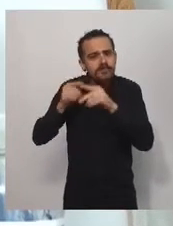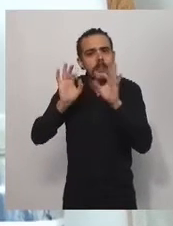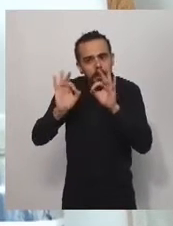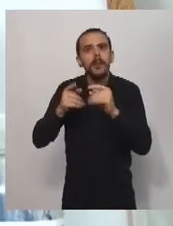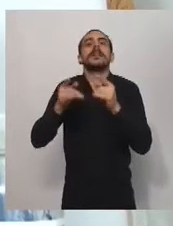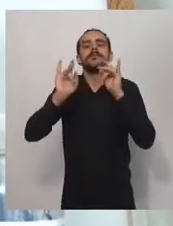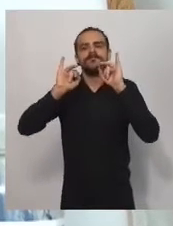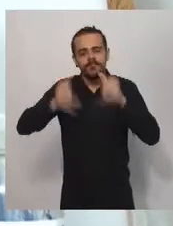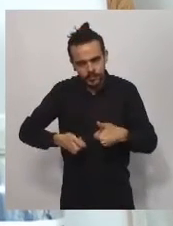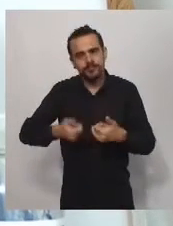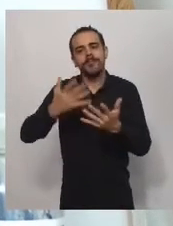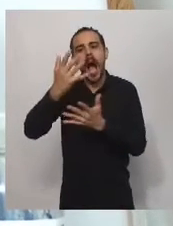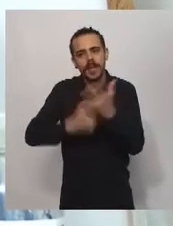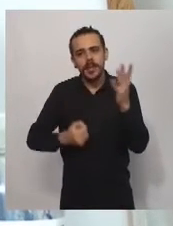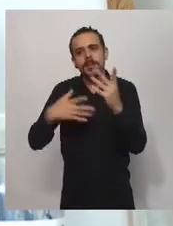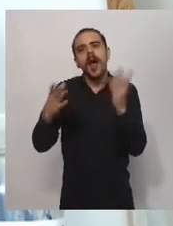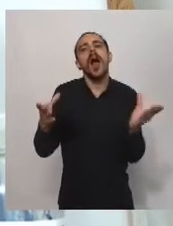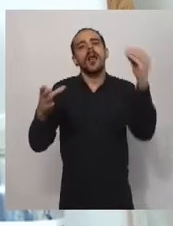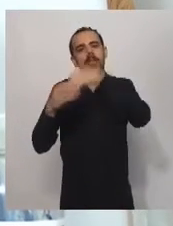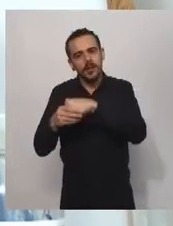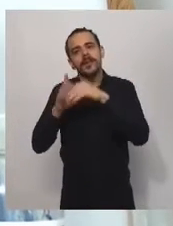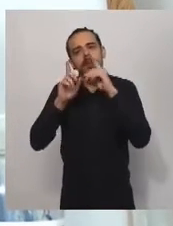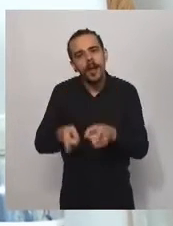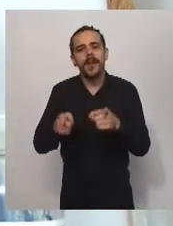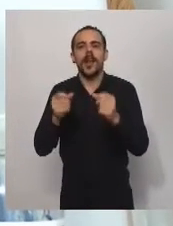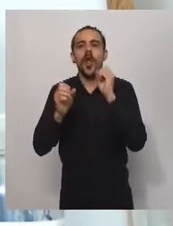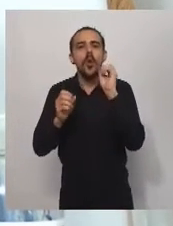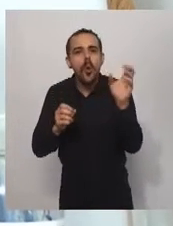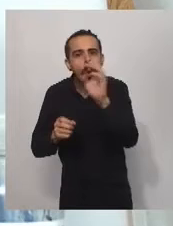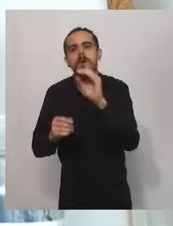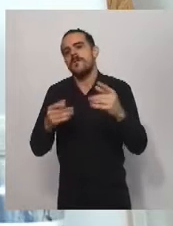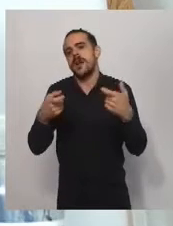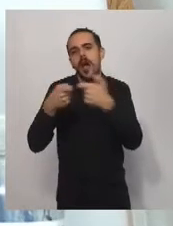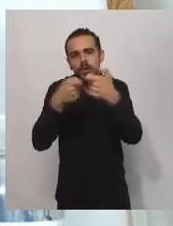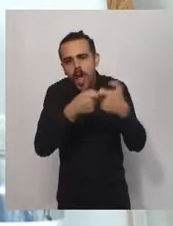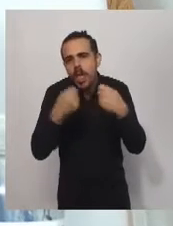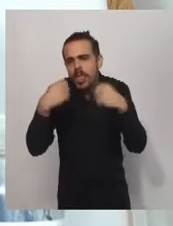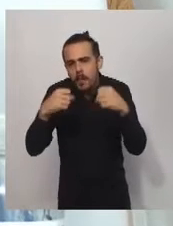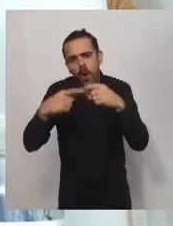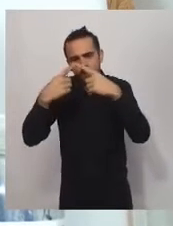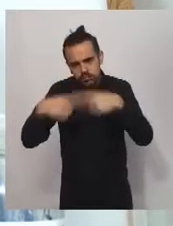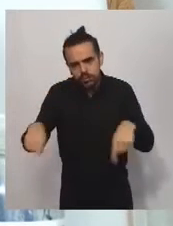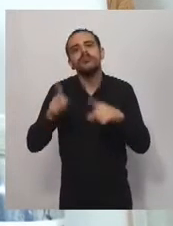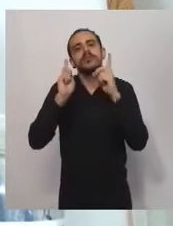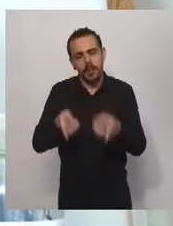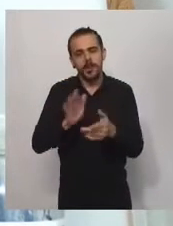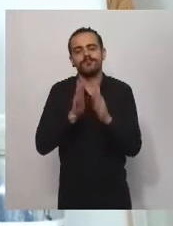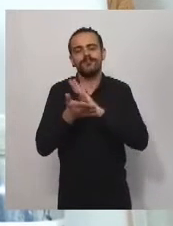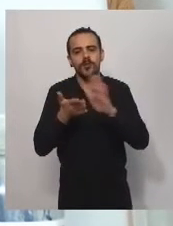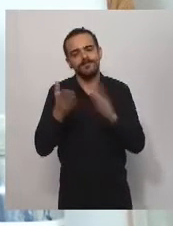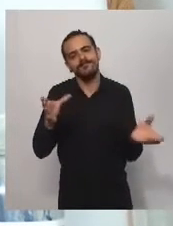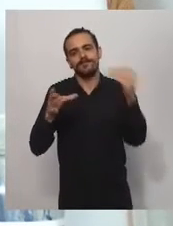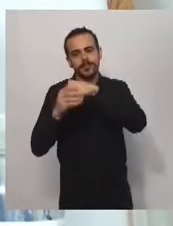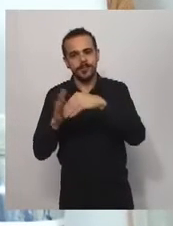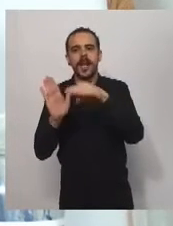nacionales y de las instituciones representativas de los clubes, que trabajaron muchísimo, vuelvo a